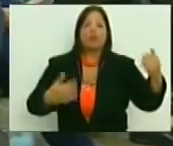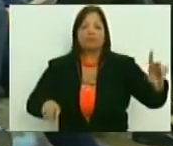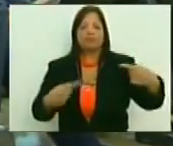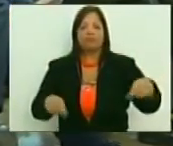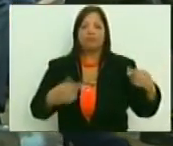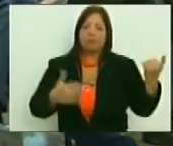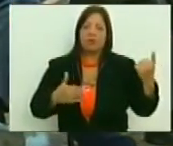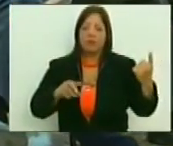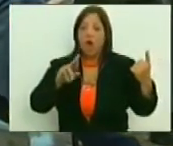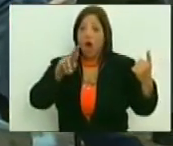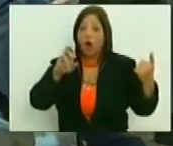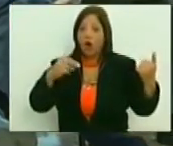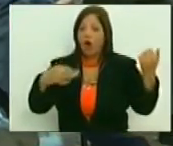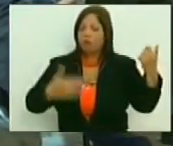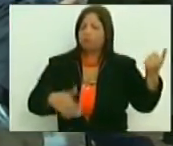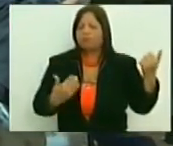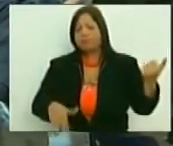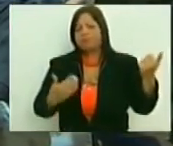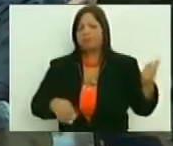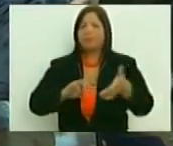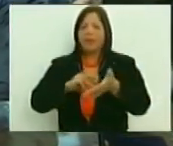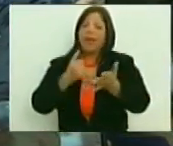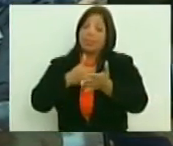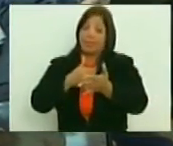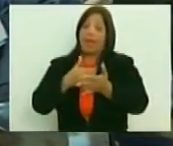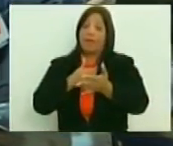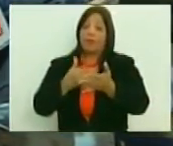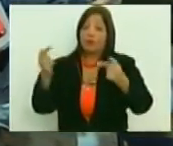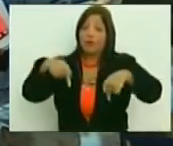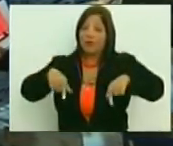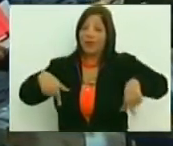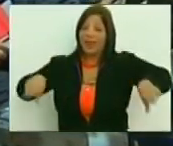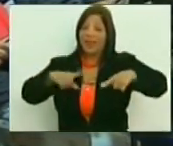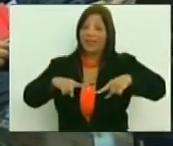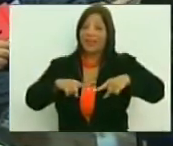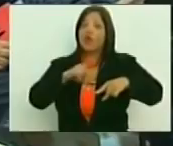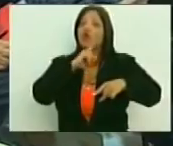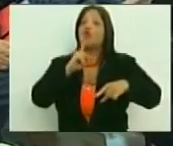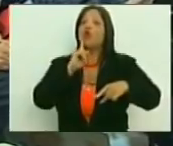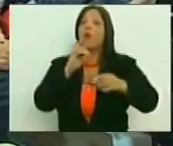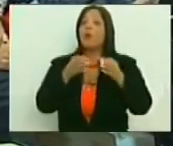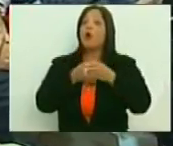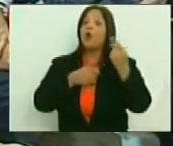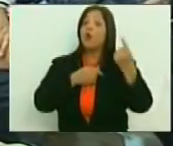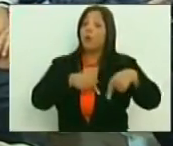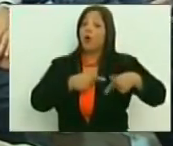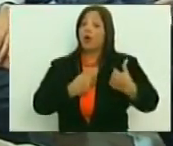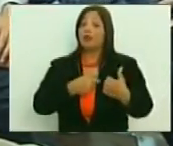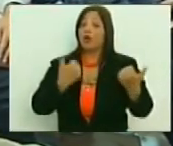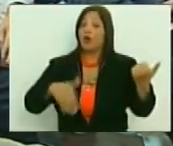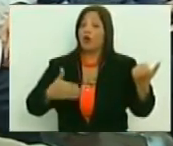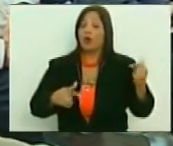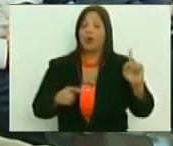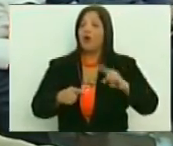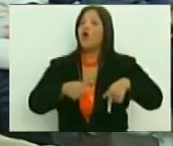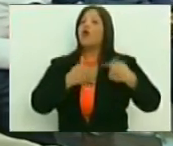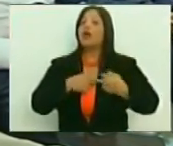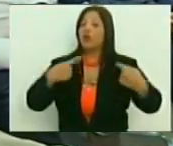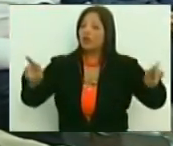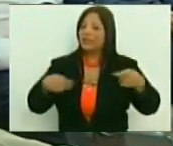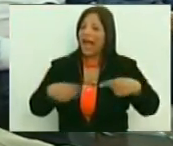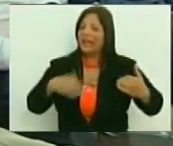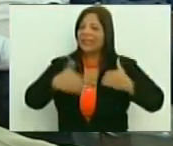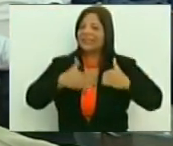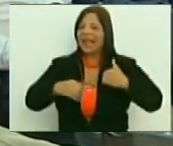es el eslabón más chiquito, más corto y más débil de todo esto. Porque yo vine aquí en nombre no solamente de corazón rockero, sino también en corazón salsero